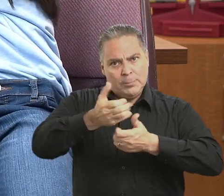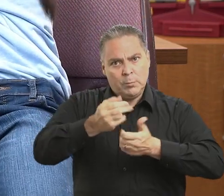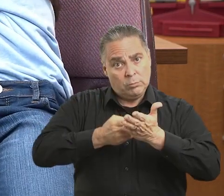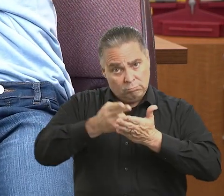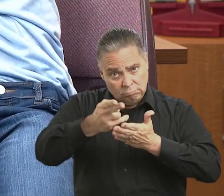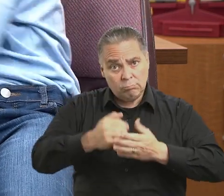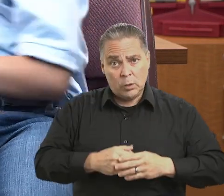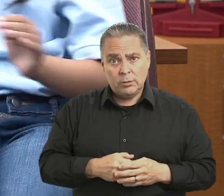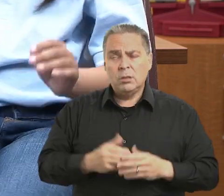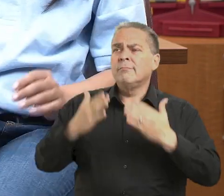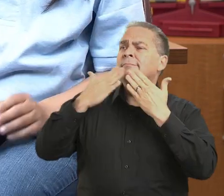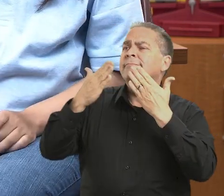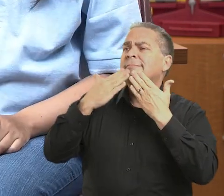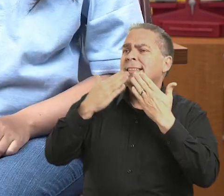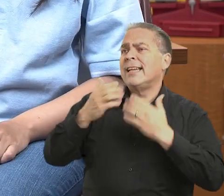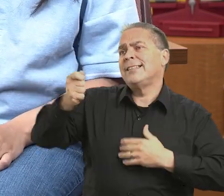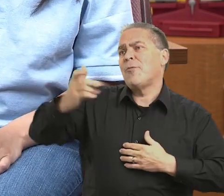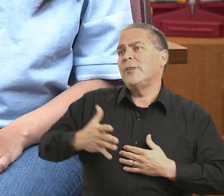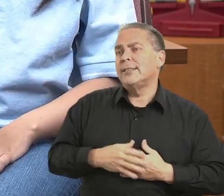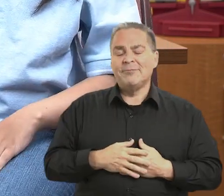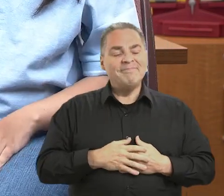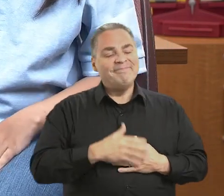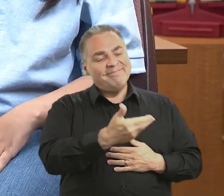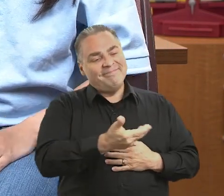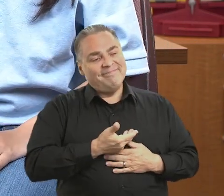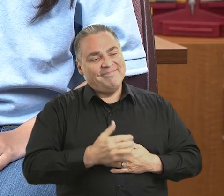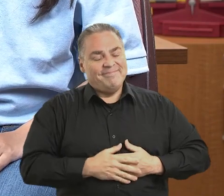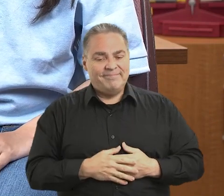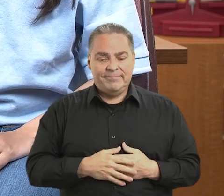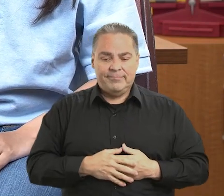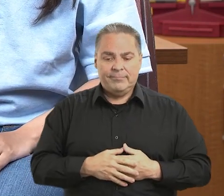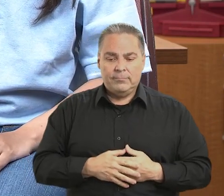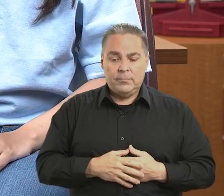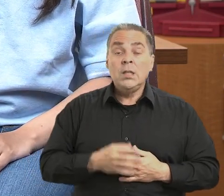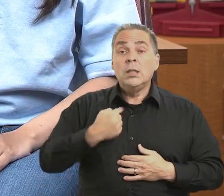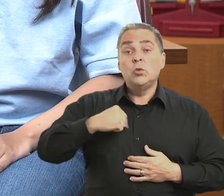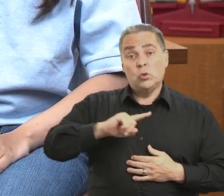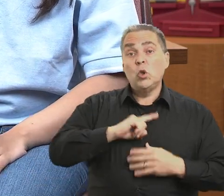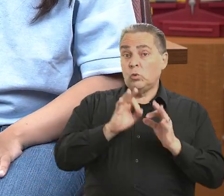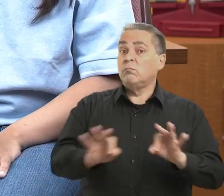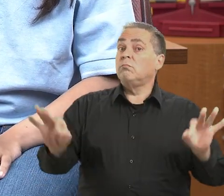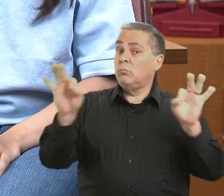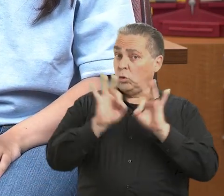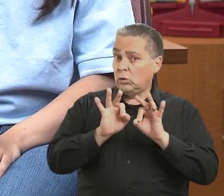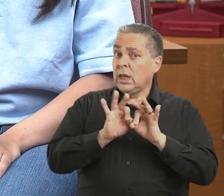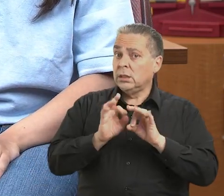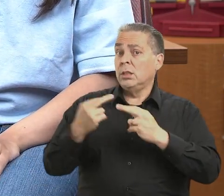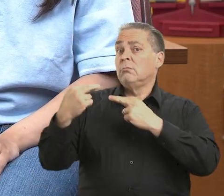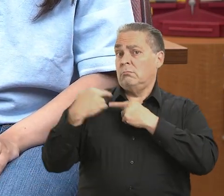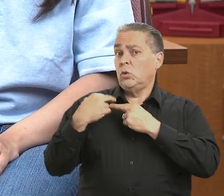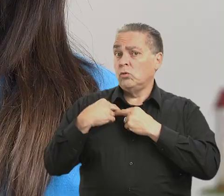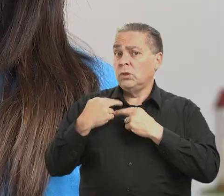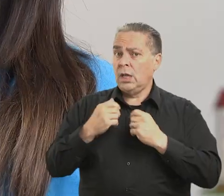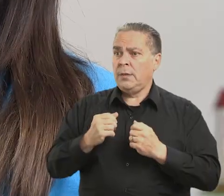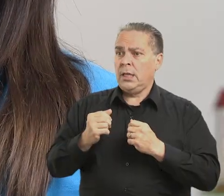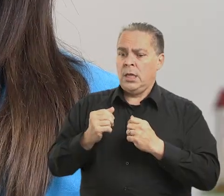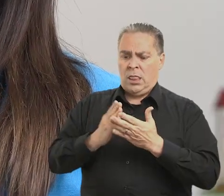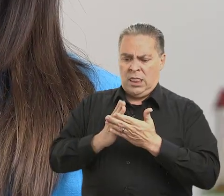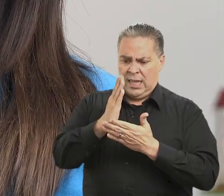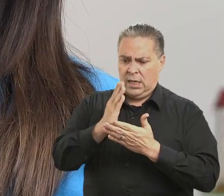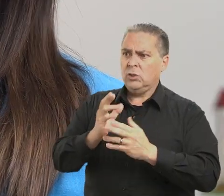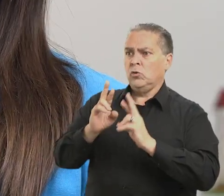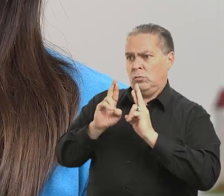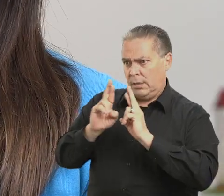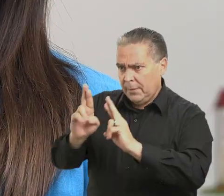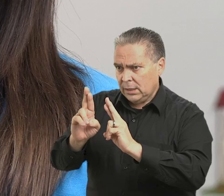tenemos la responsabilidad de proteger nuestros derechos y respetar los derechos de las demás personas. Los